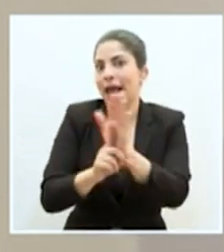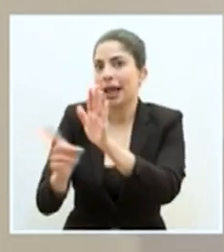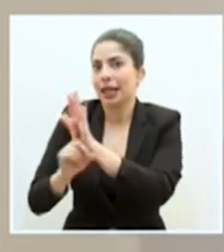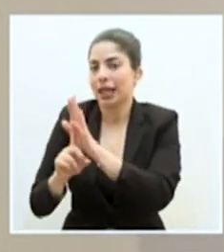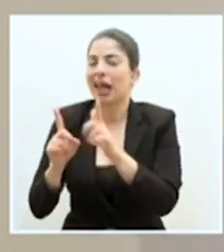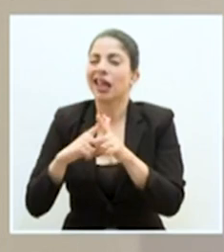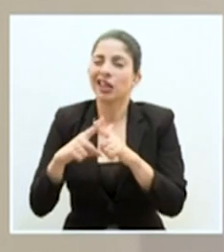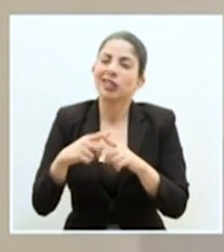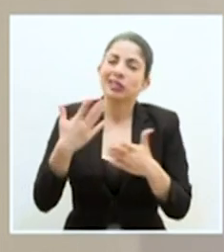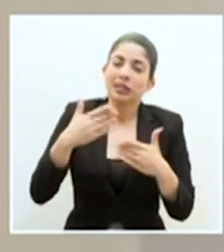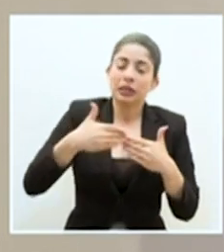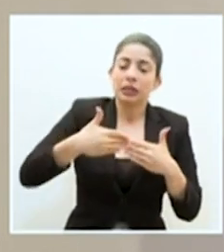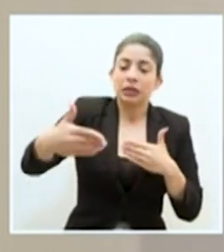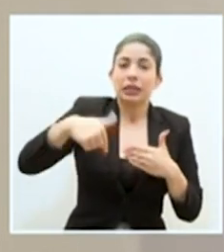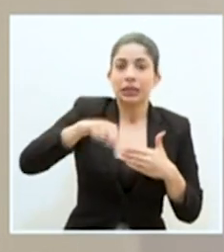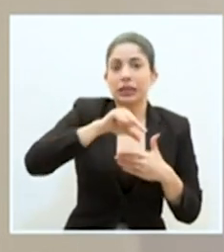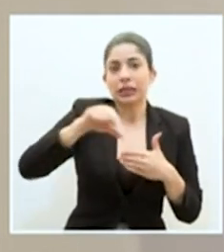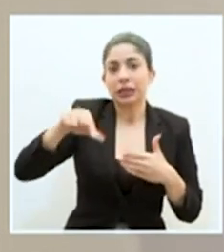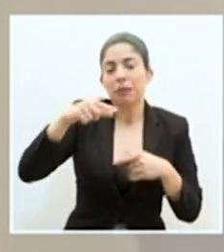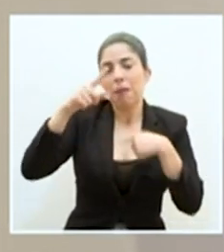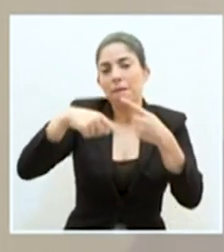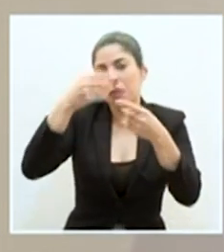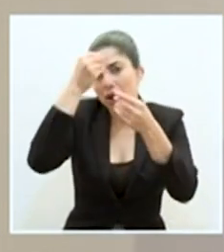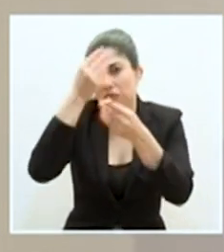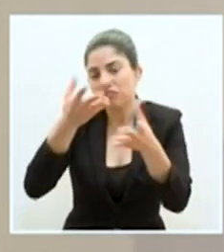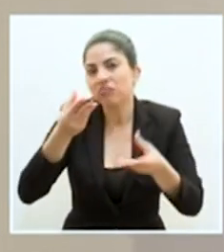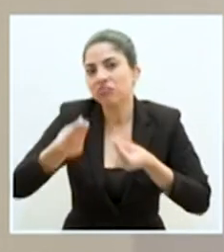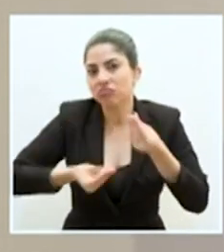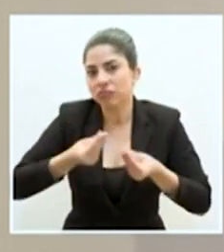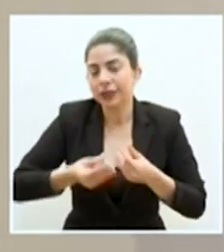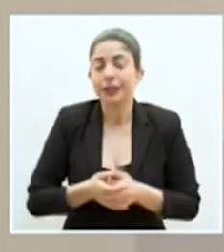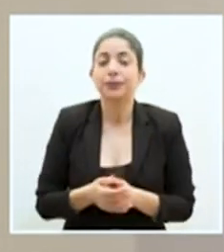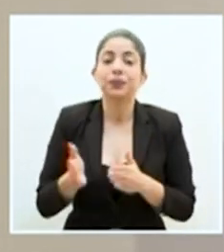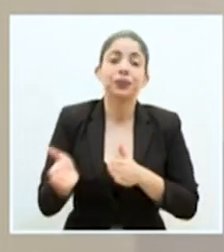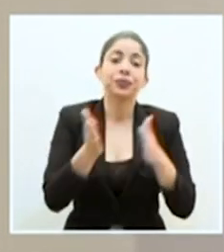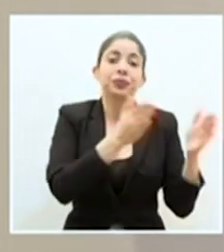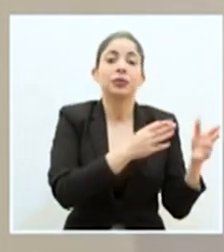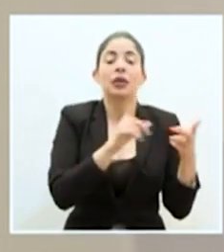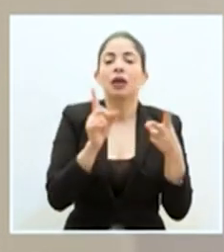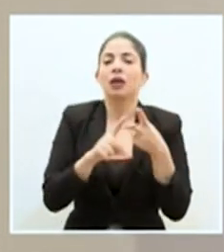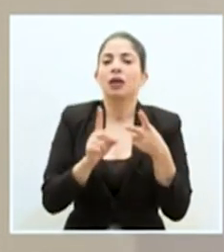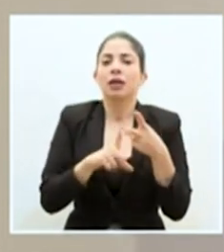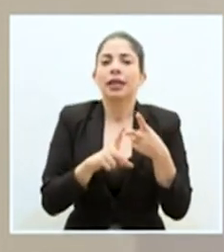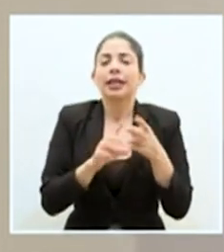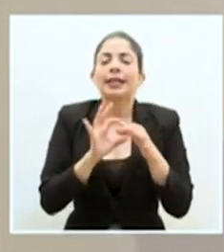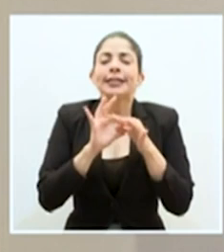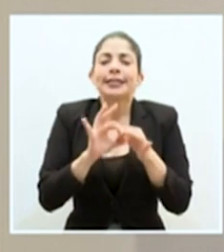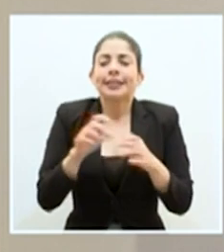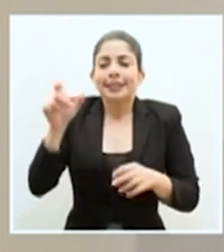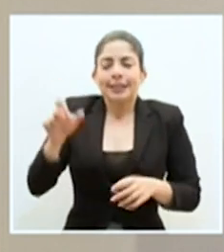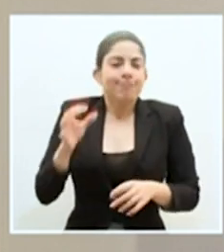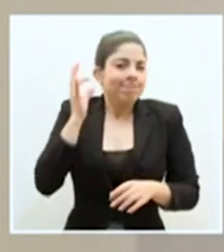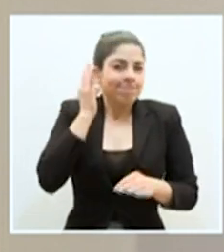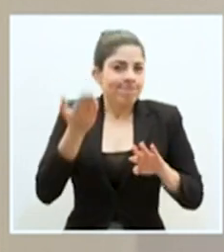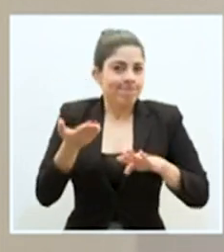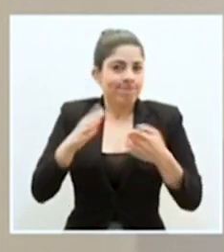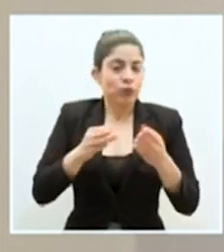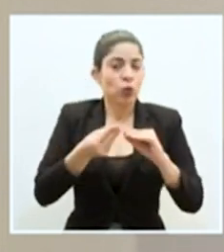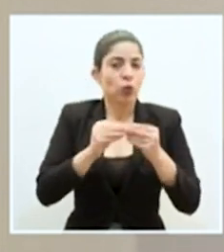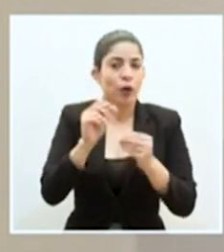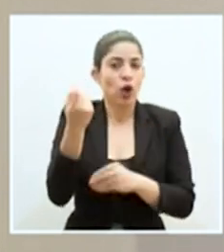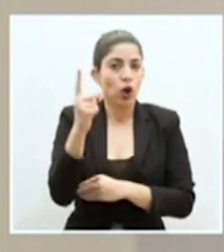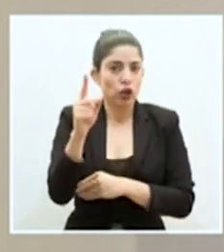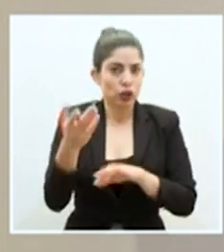estar anunciando en el transcurso de la semana. Y con respecto a la fallecida número 11,